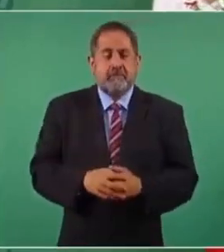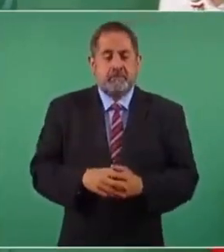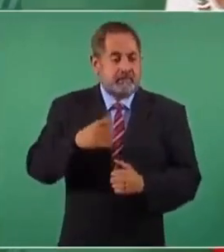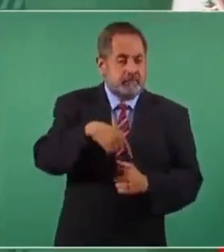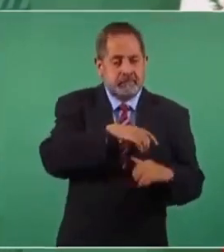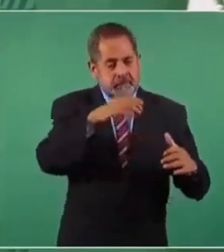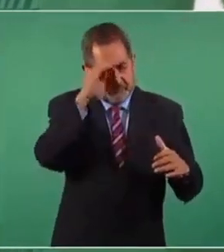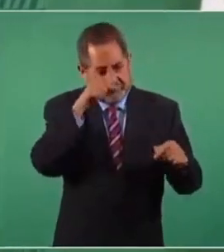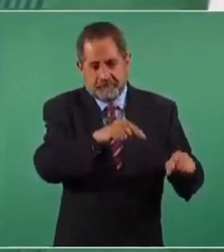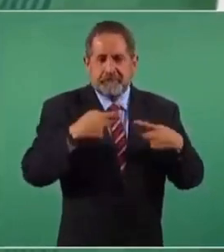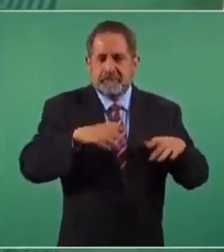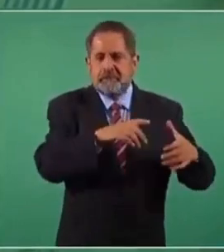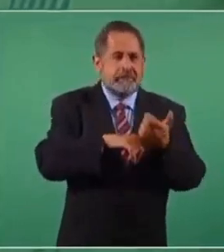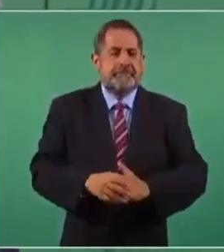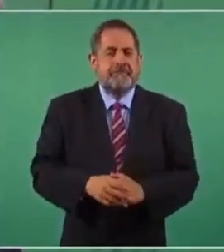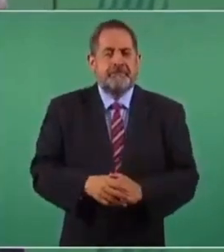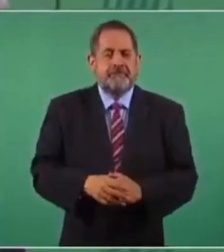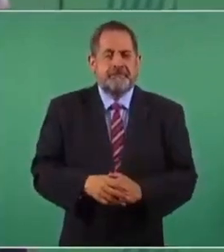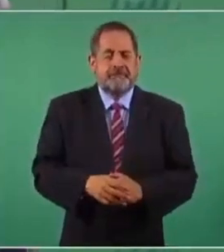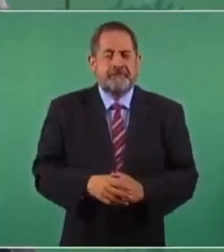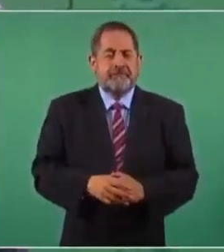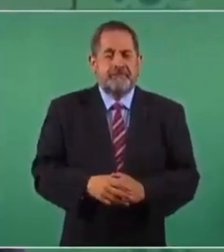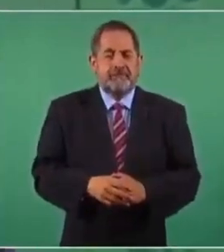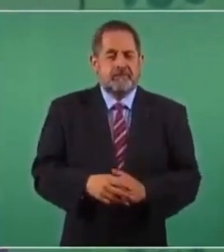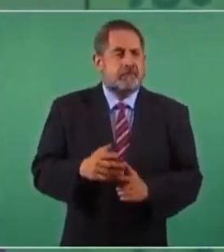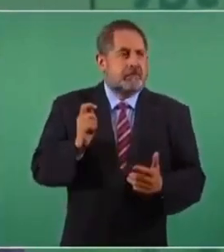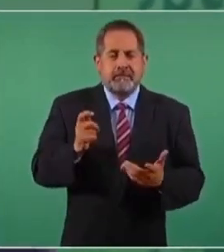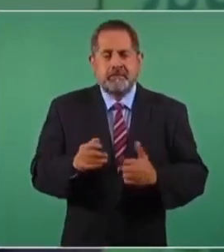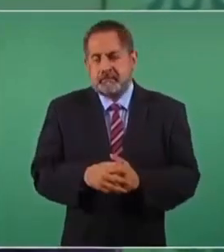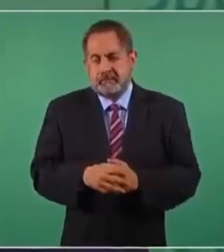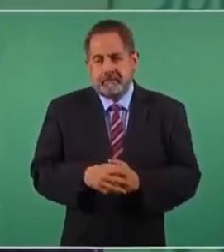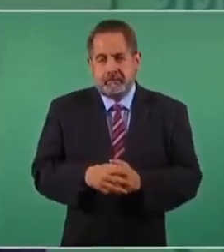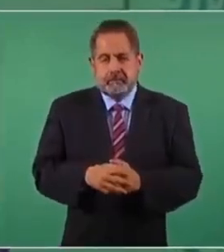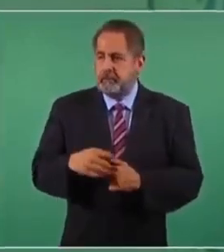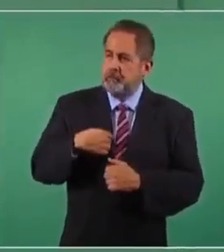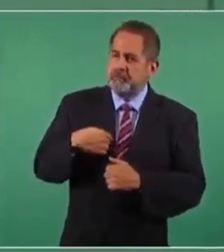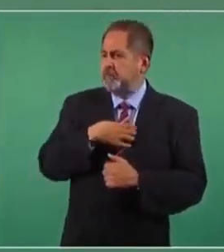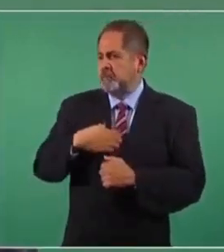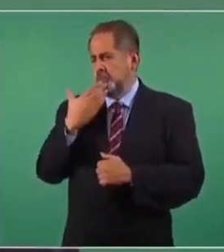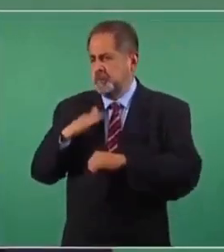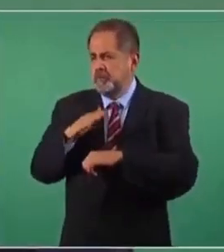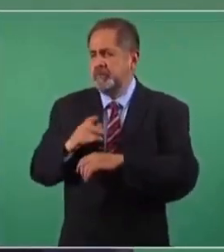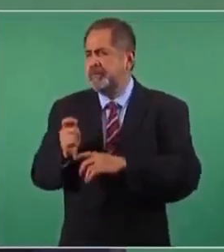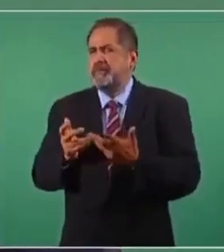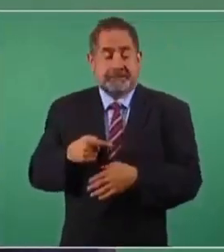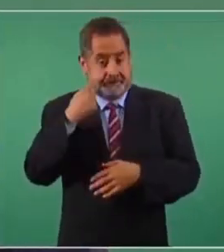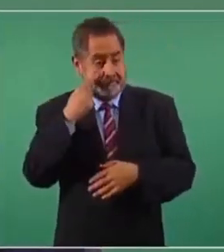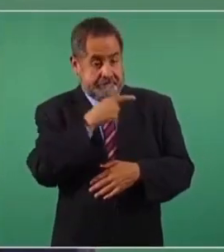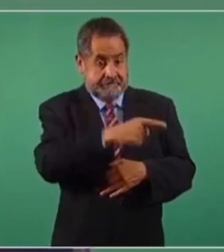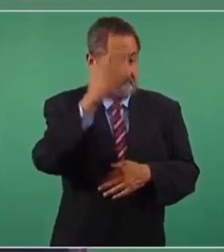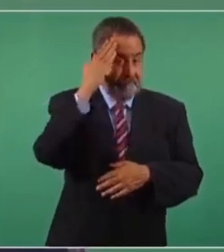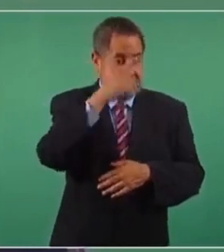al pensamiento de estos dirigentes que celebro de que estos dirigentes